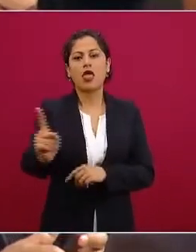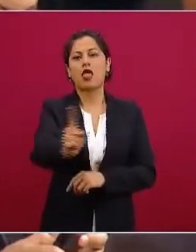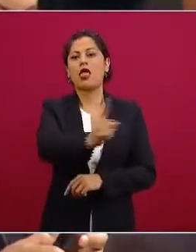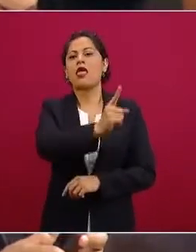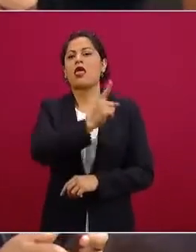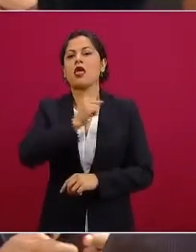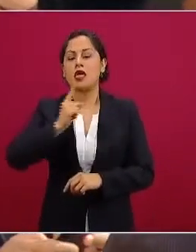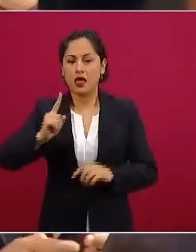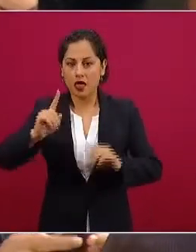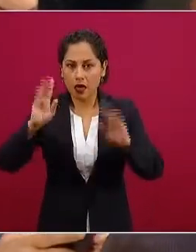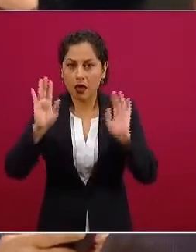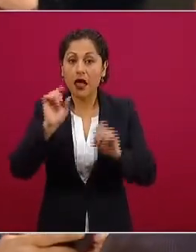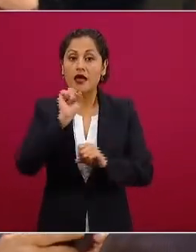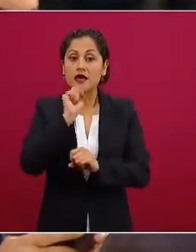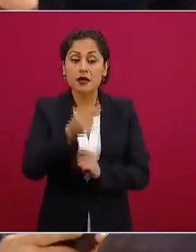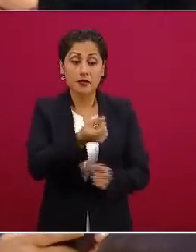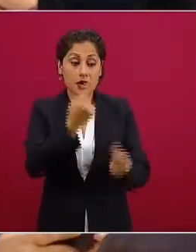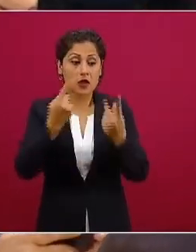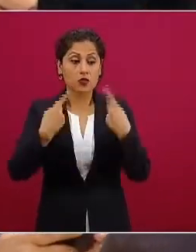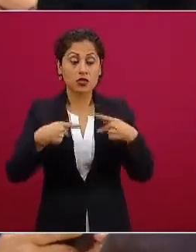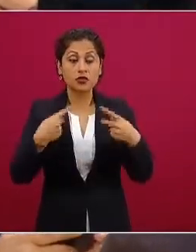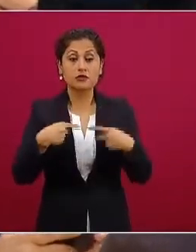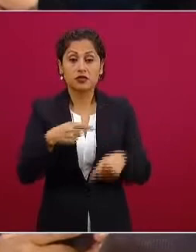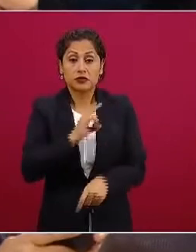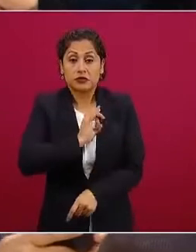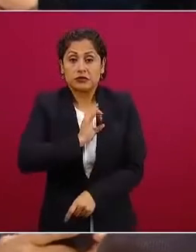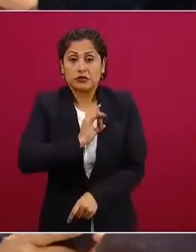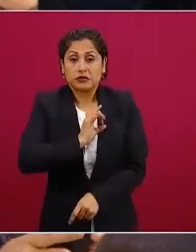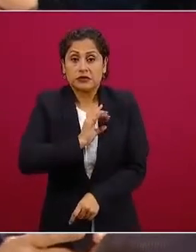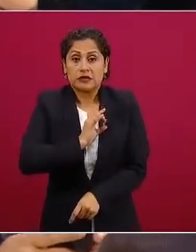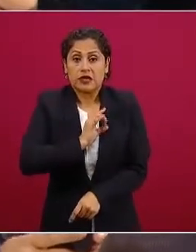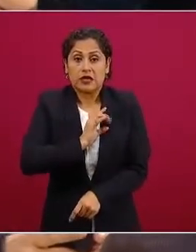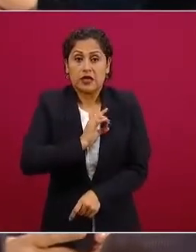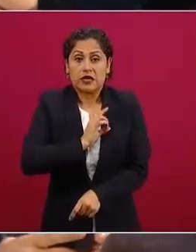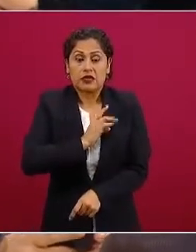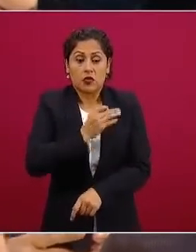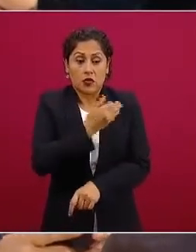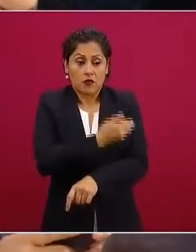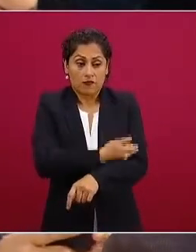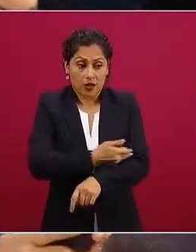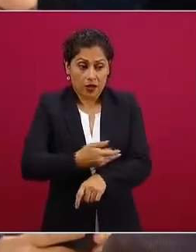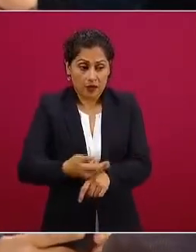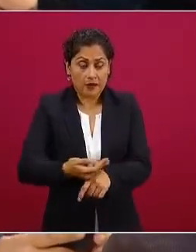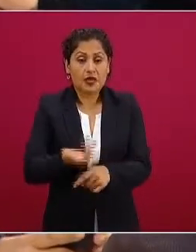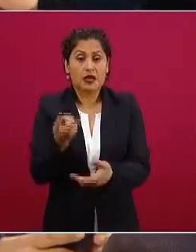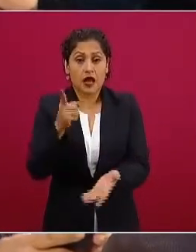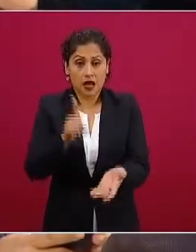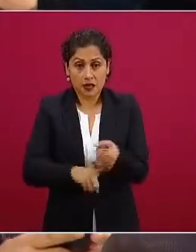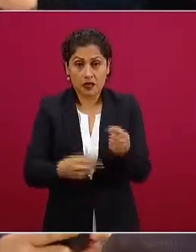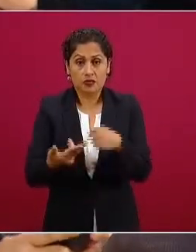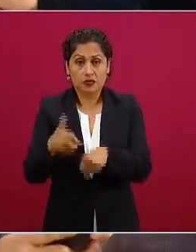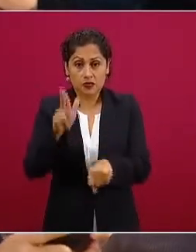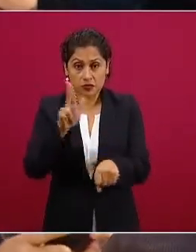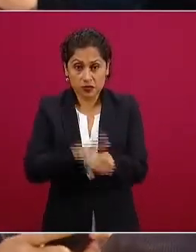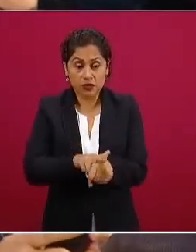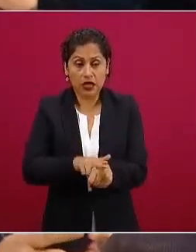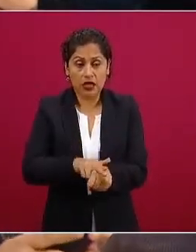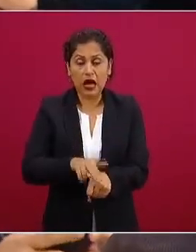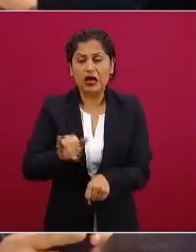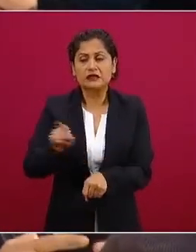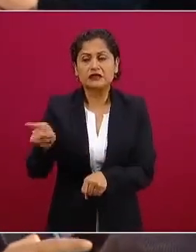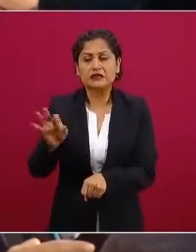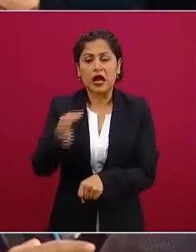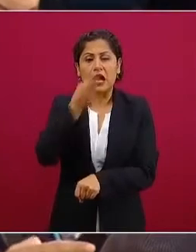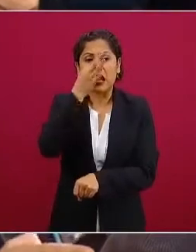de que les digan que su familia está muriendo por coronavirus cuando con su familiar o cuando está muriendo por por otra causa